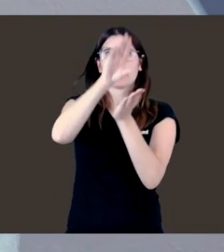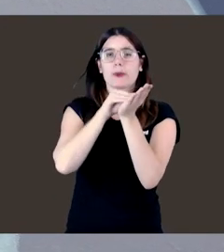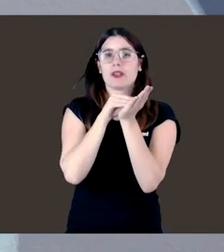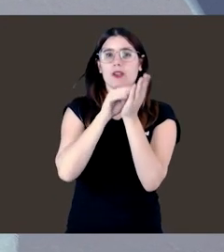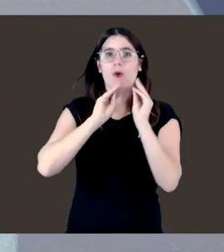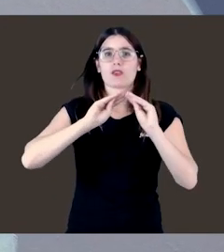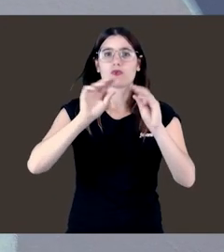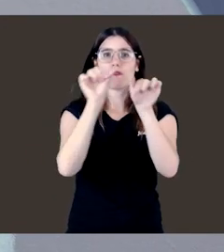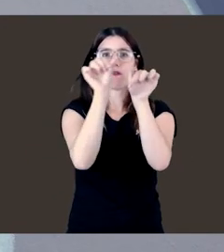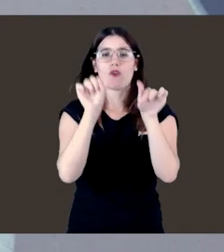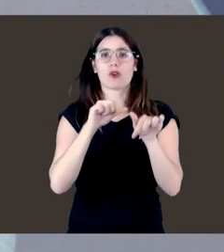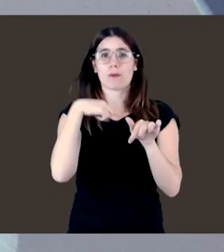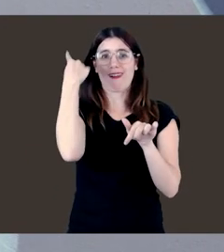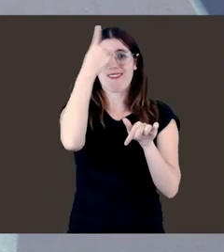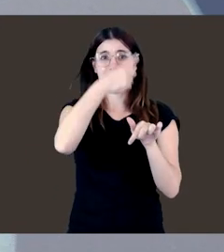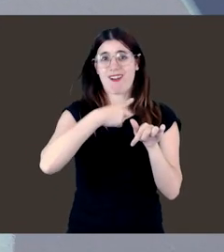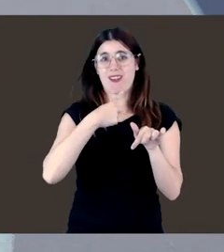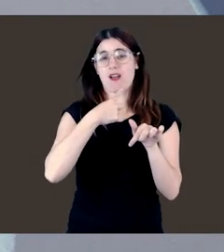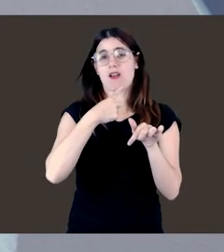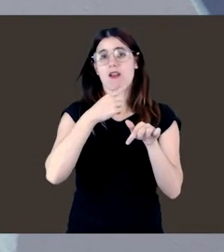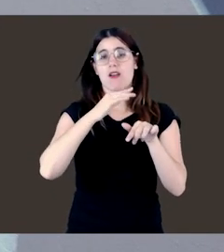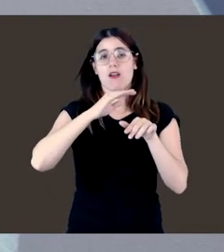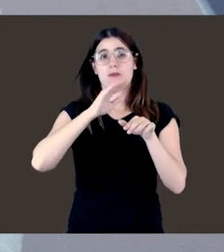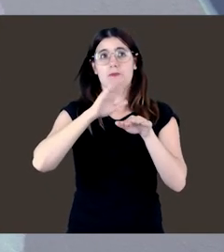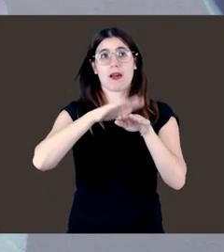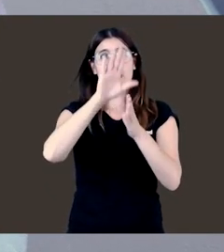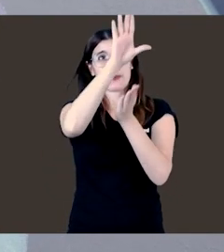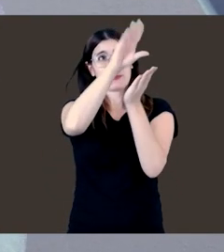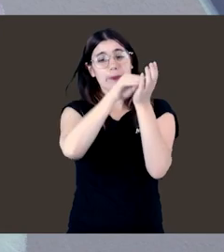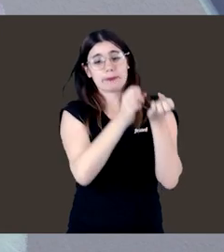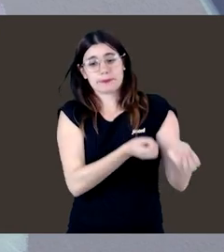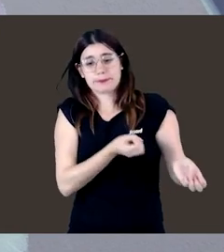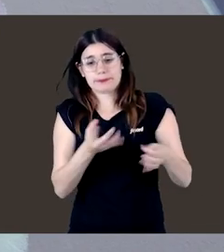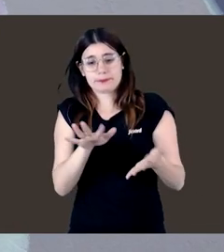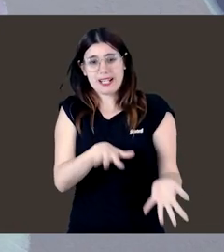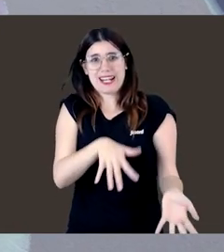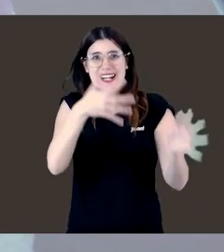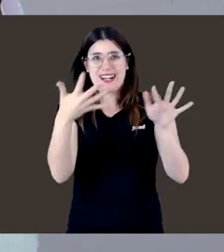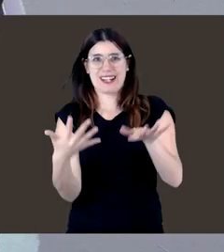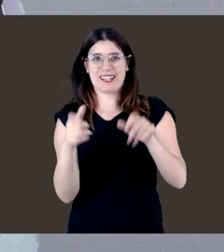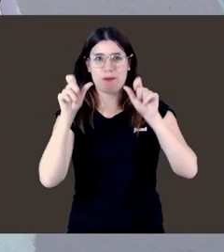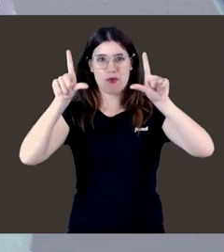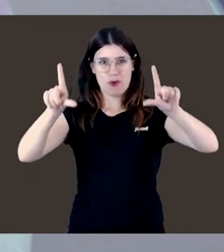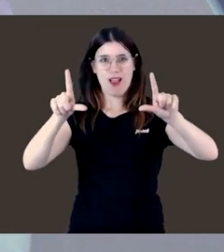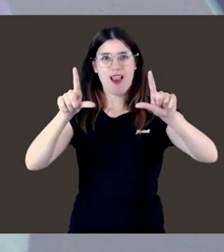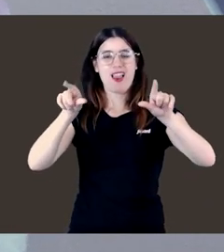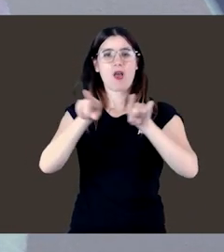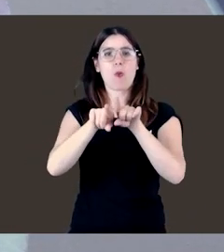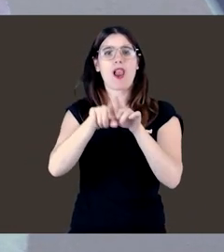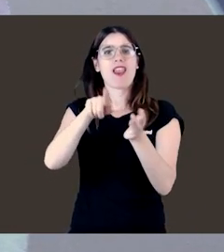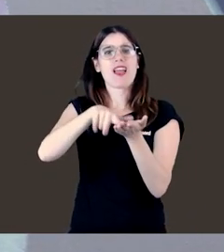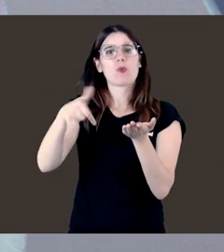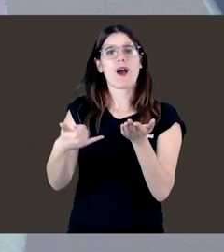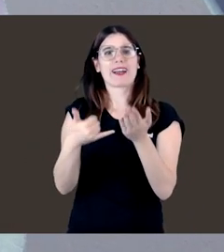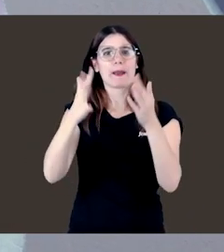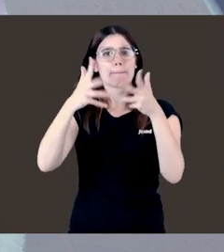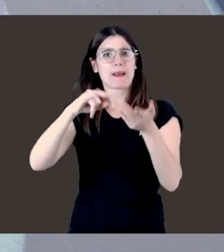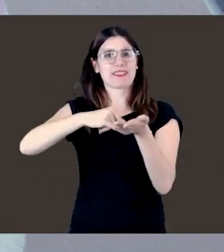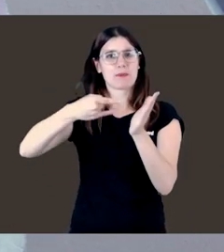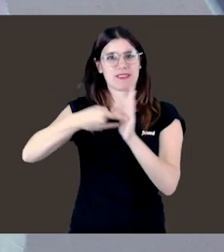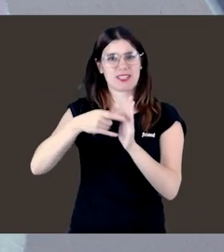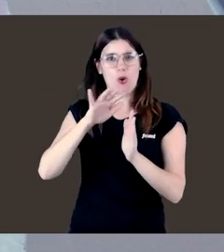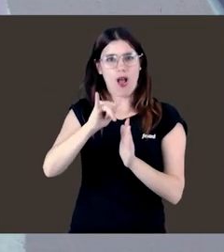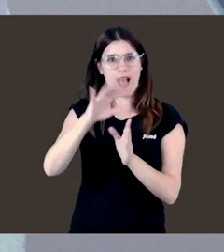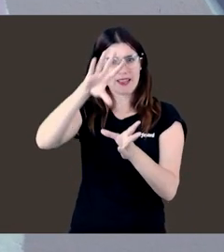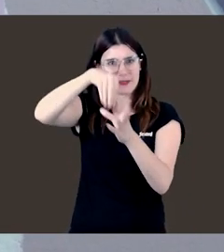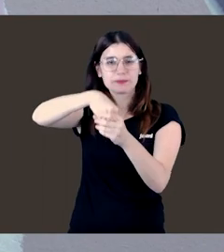abstraer las formas de su retrato para poder representar cómo es el lenguaje